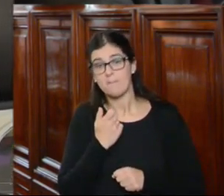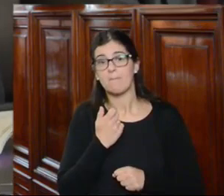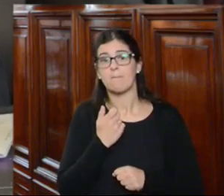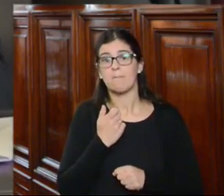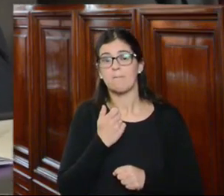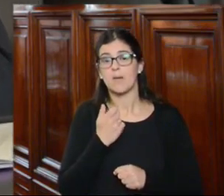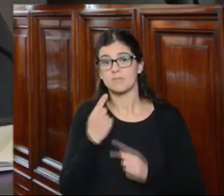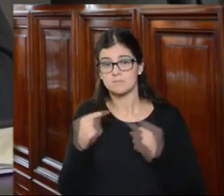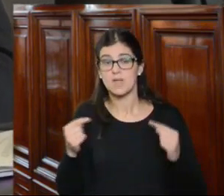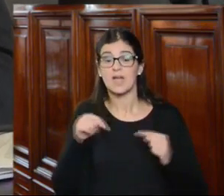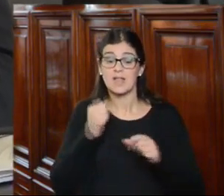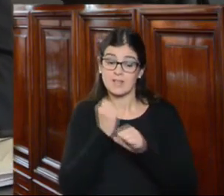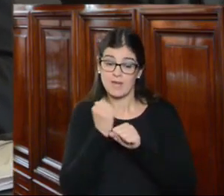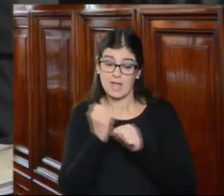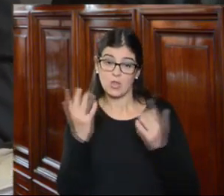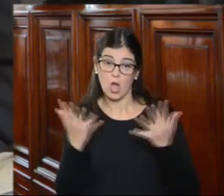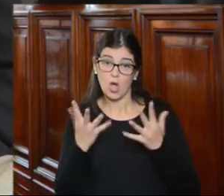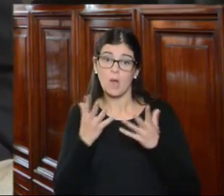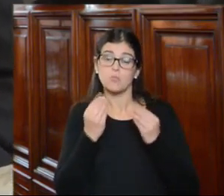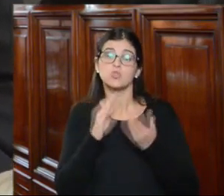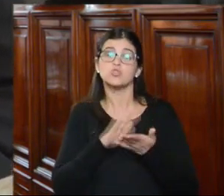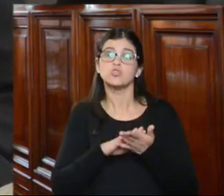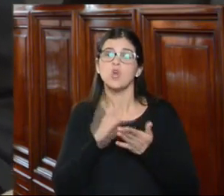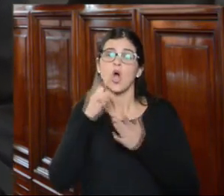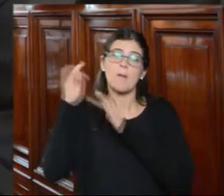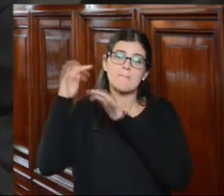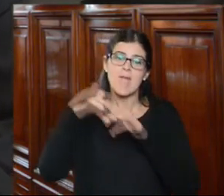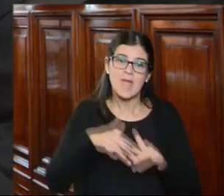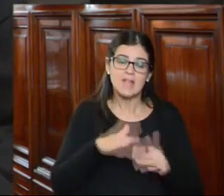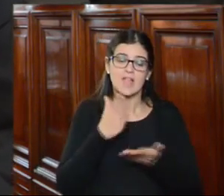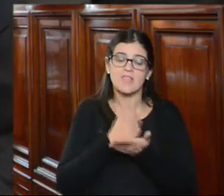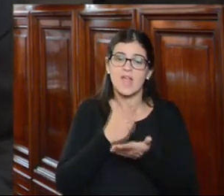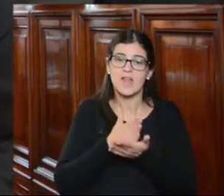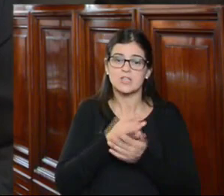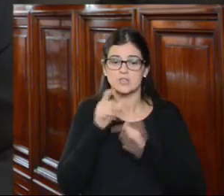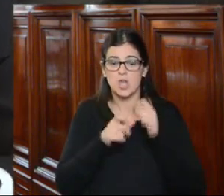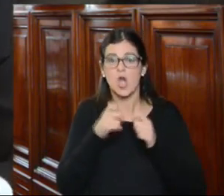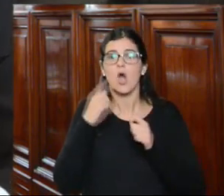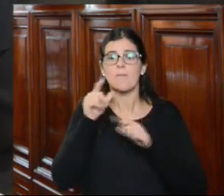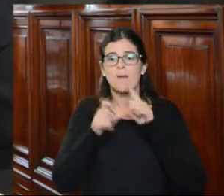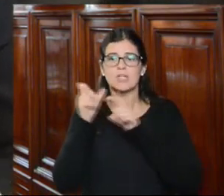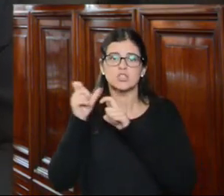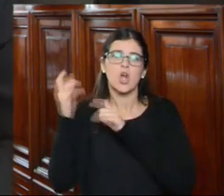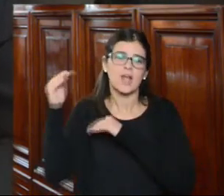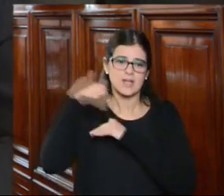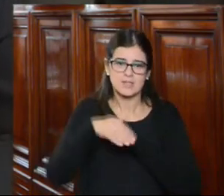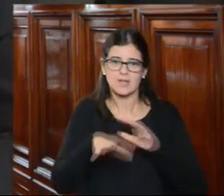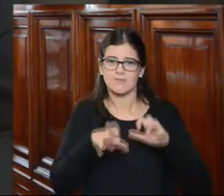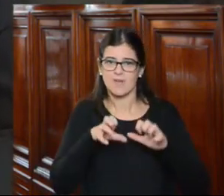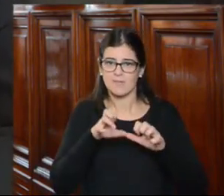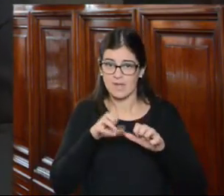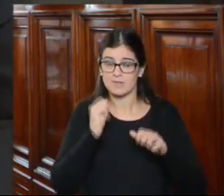estamos trabajando en este momento mucho sobre el tema migrantes derechos de la población migrante y de refugiados que es un tema